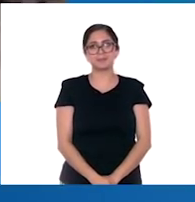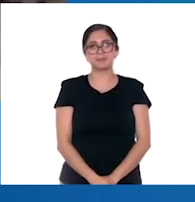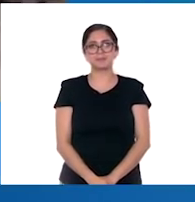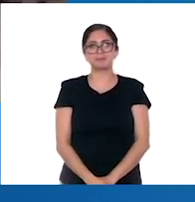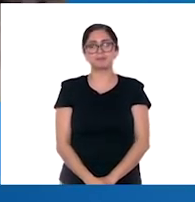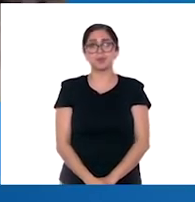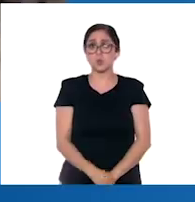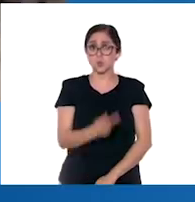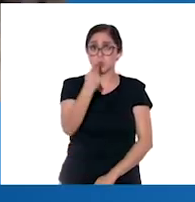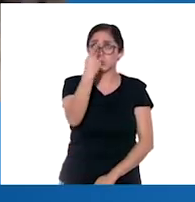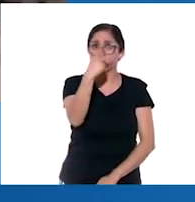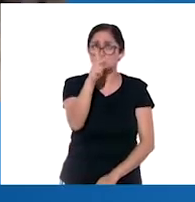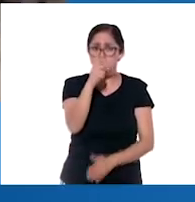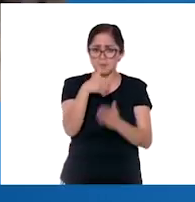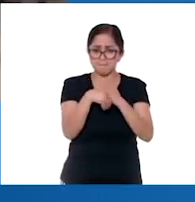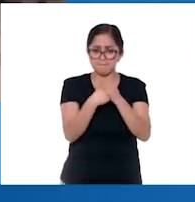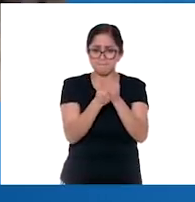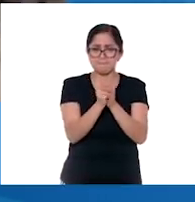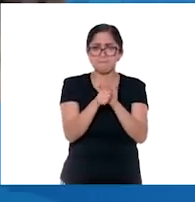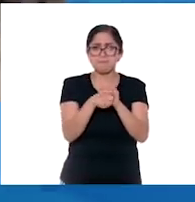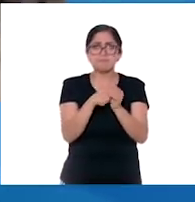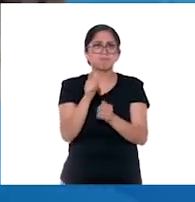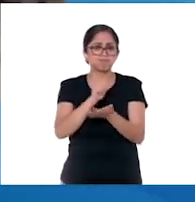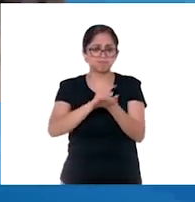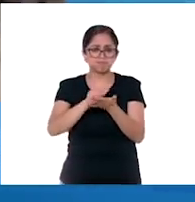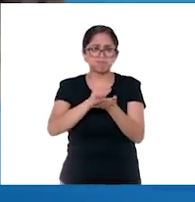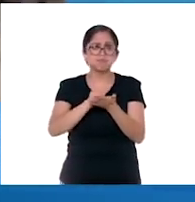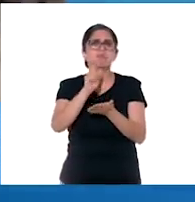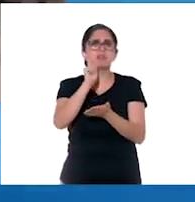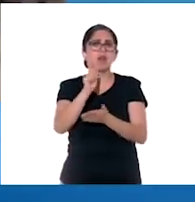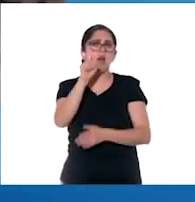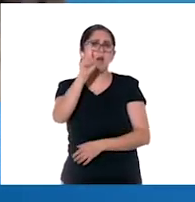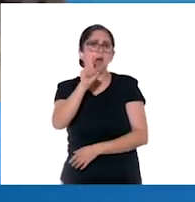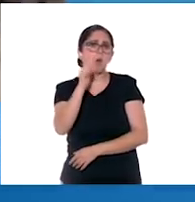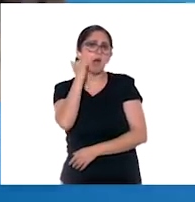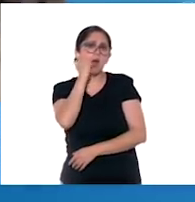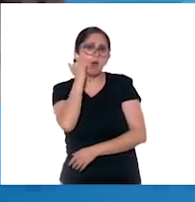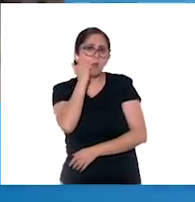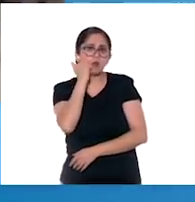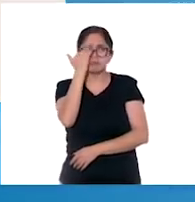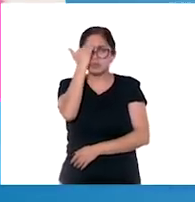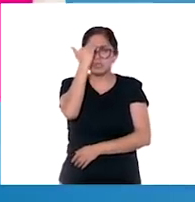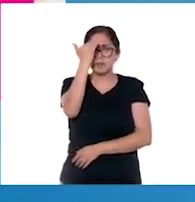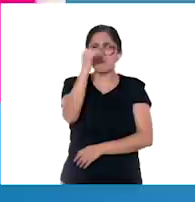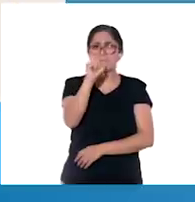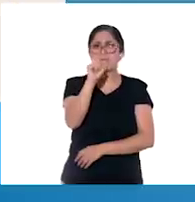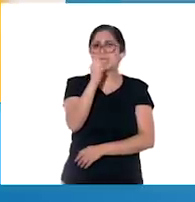Lava muy bien tus manos con agua y con jabón durante 20 segundos.